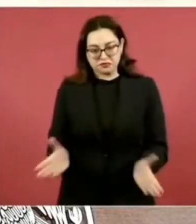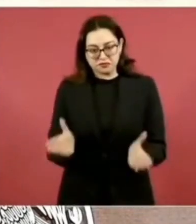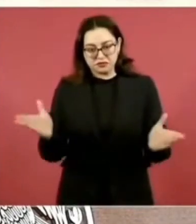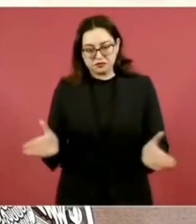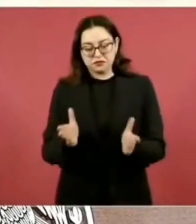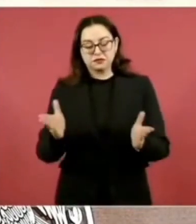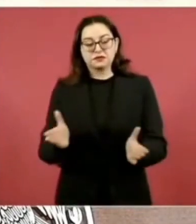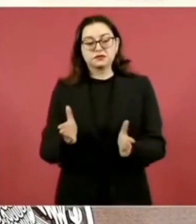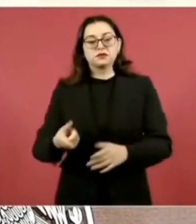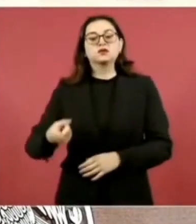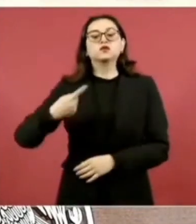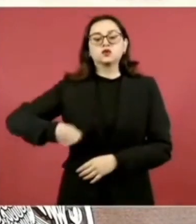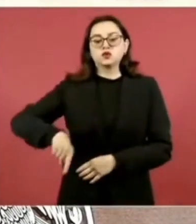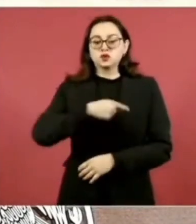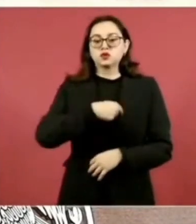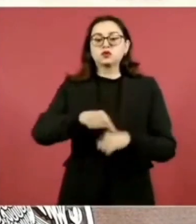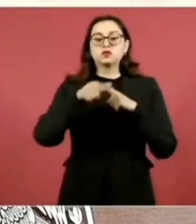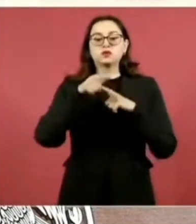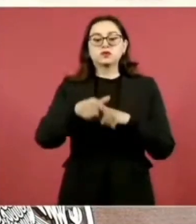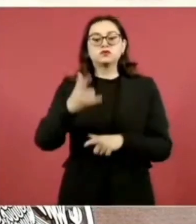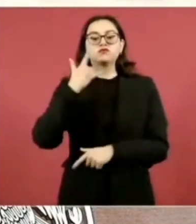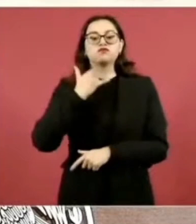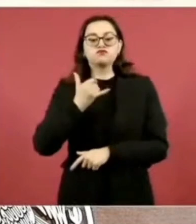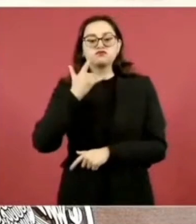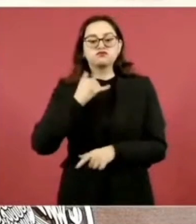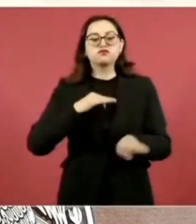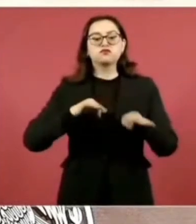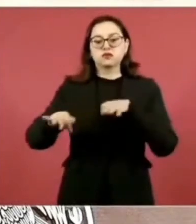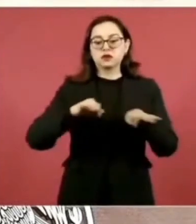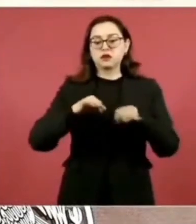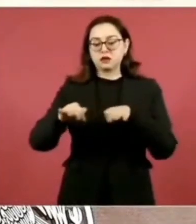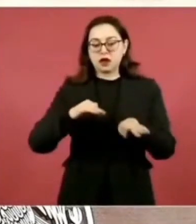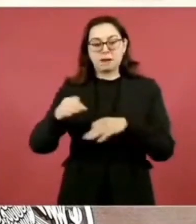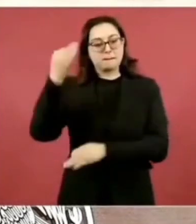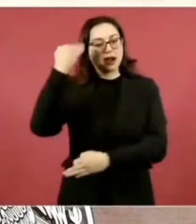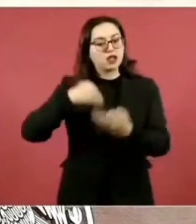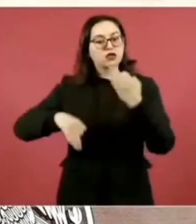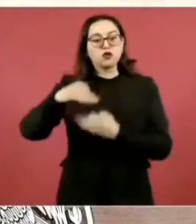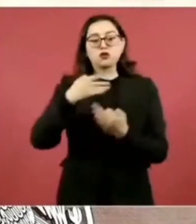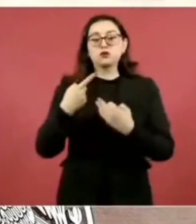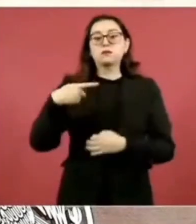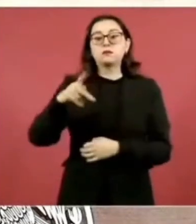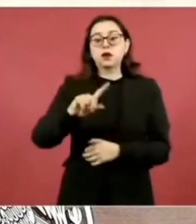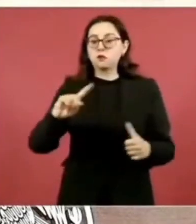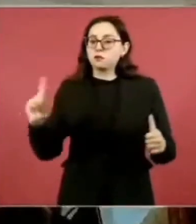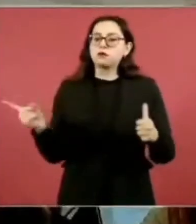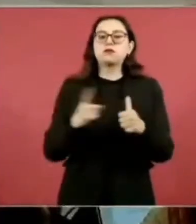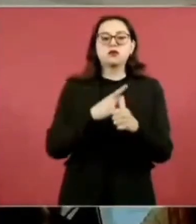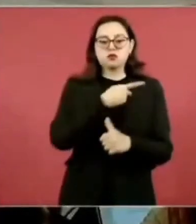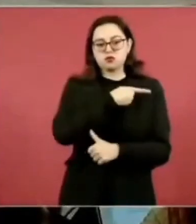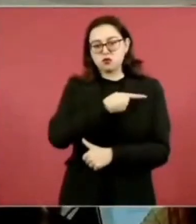viendo por el bienestar de todas y todos, por el bien de todos, primero los pobres. Muchas gracias.